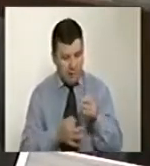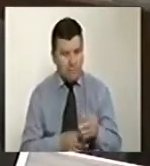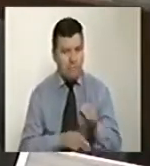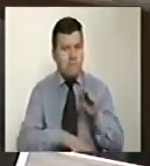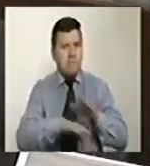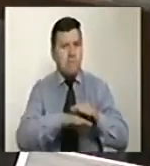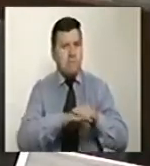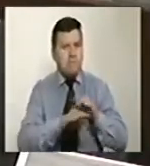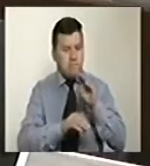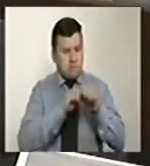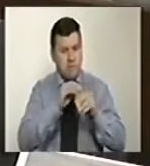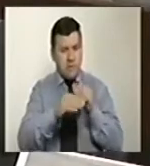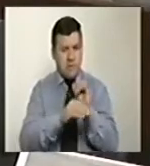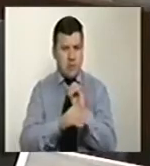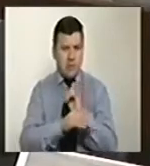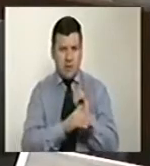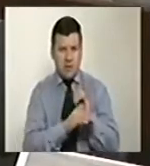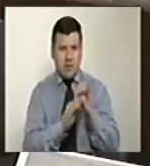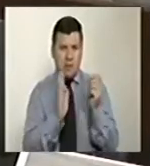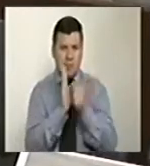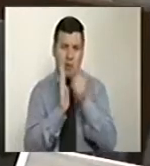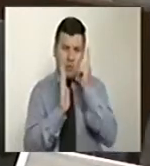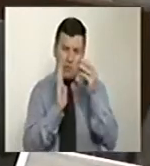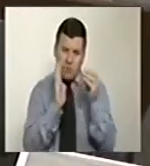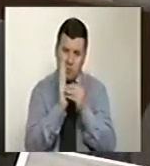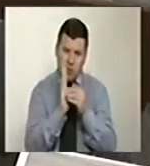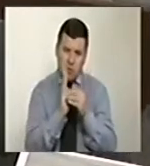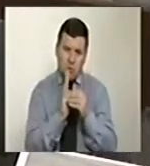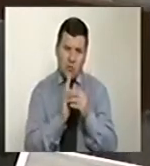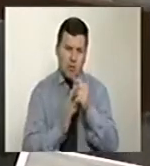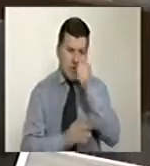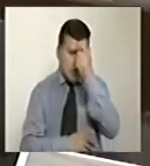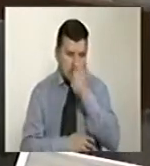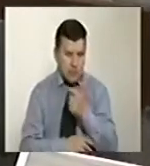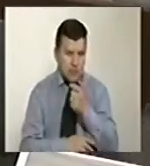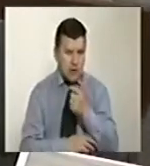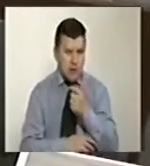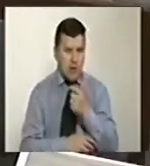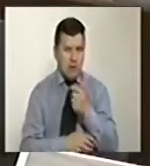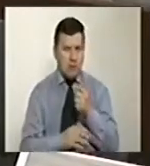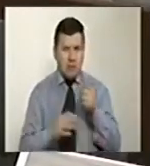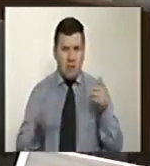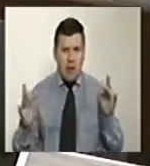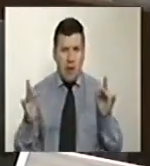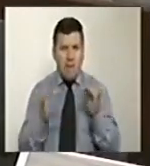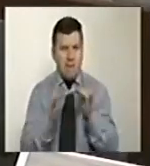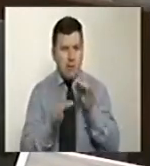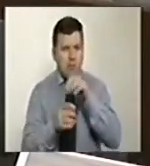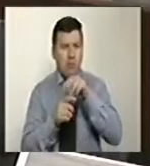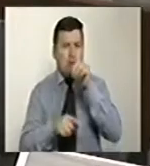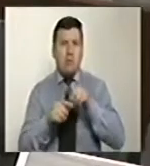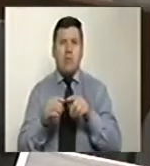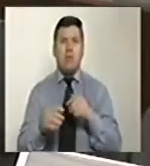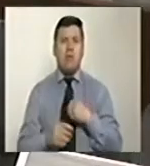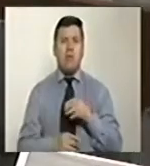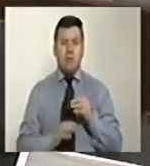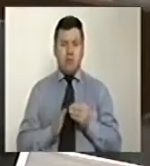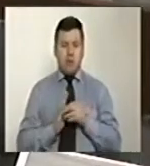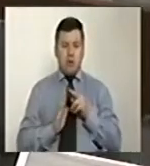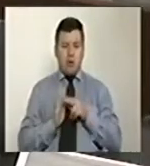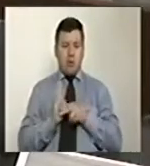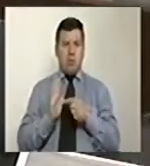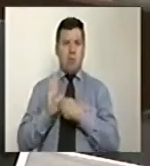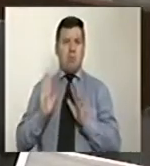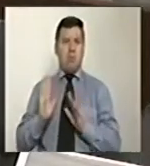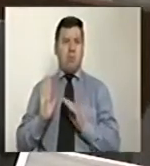que el diseño institucional de dicha política con un contenido serio y transversal no significa de ninguna manera que nuestro marco normativo